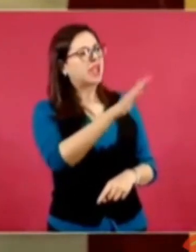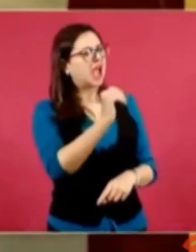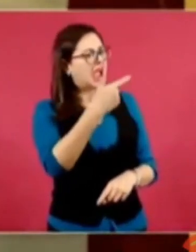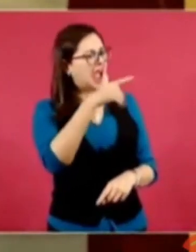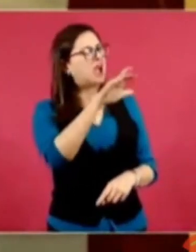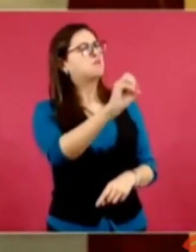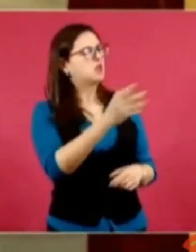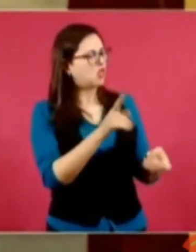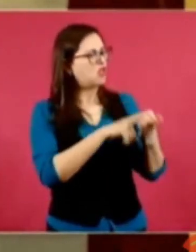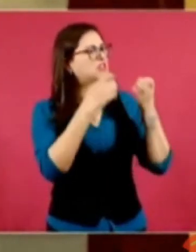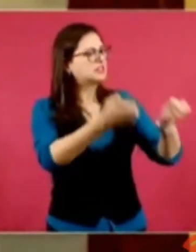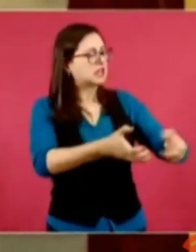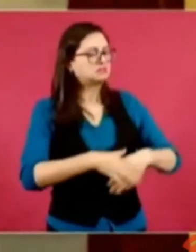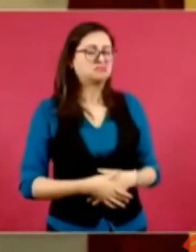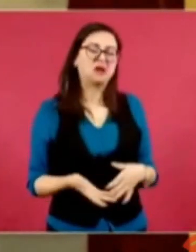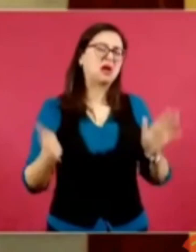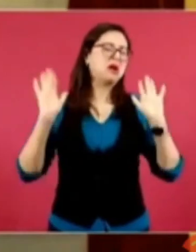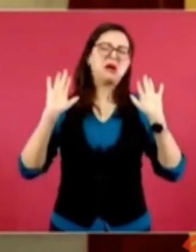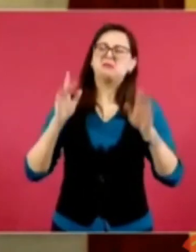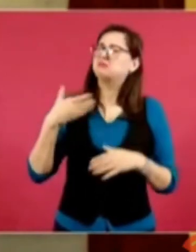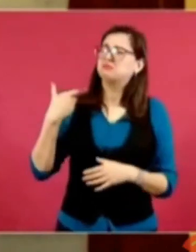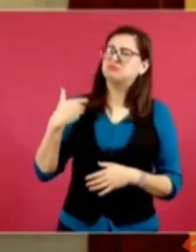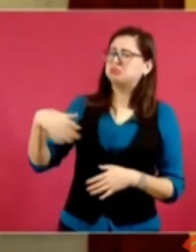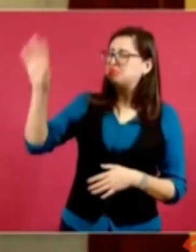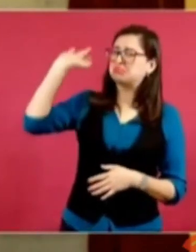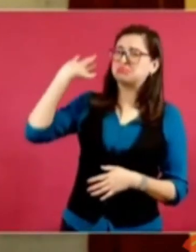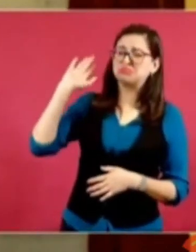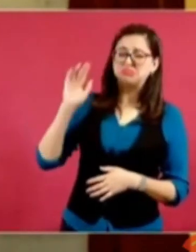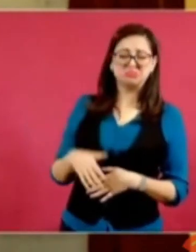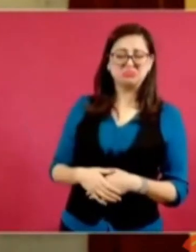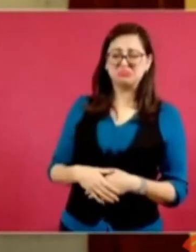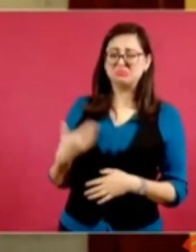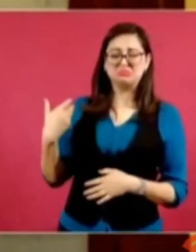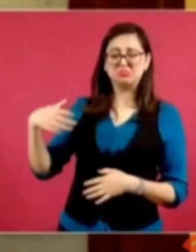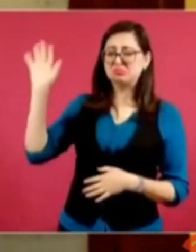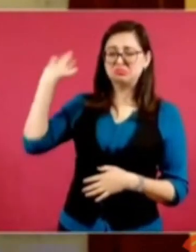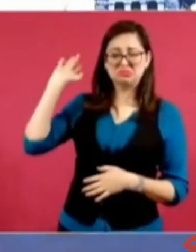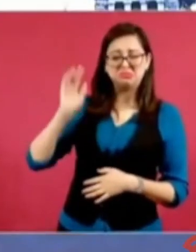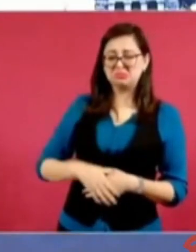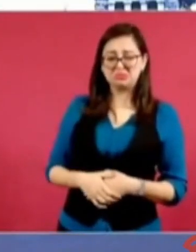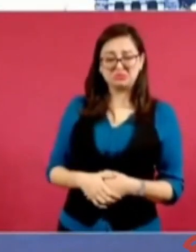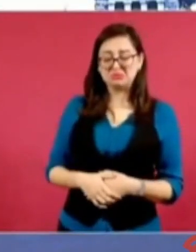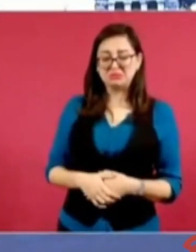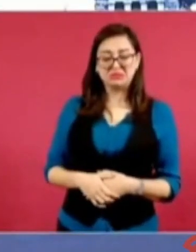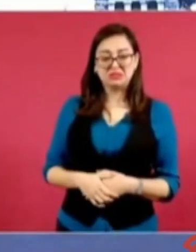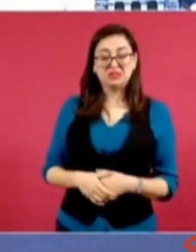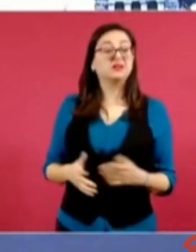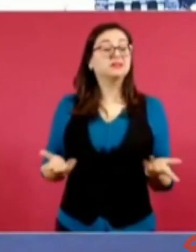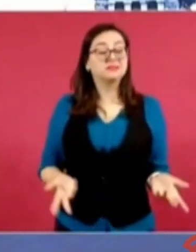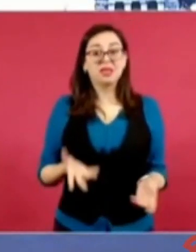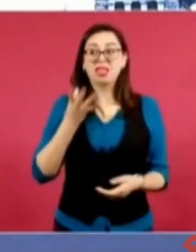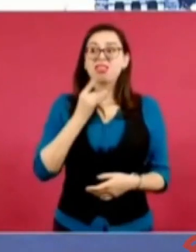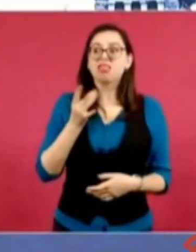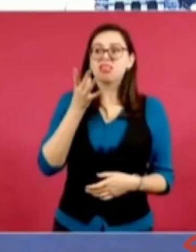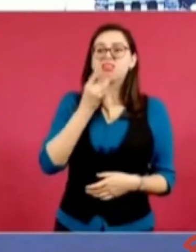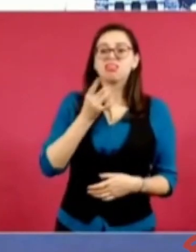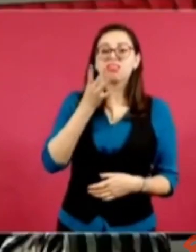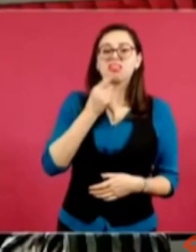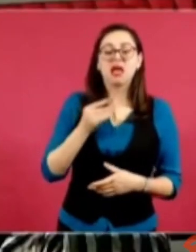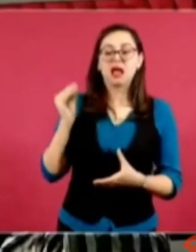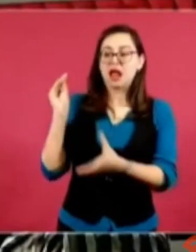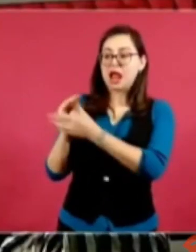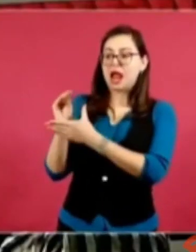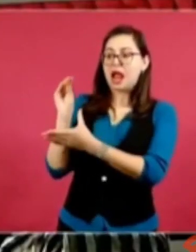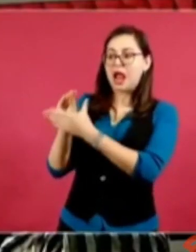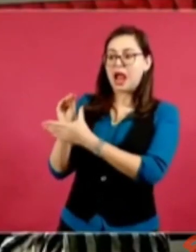te ignoran es buenísima la frase a ver si la ponemos ¿no? bueno déjame además